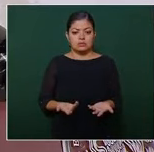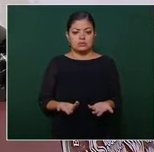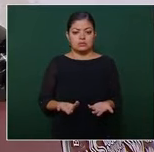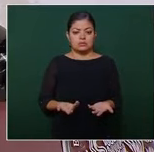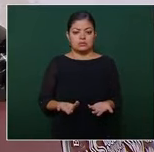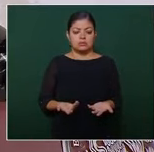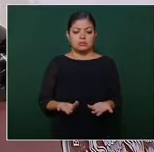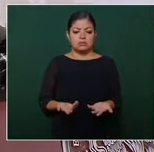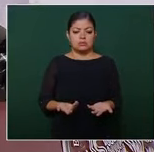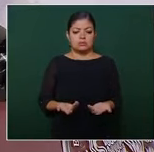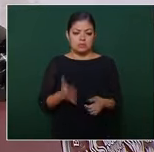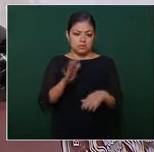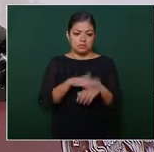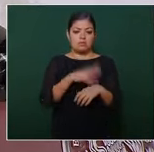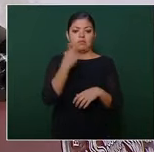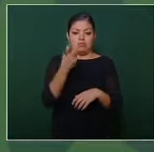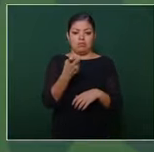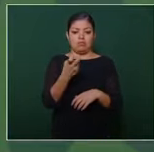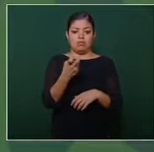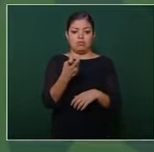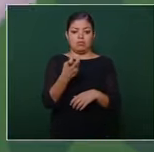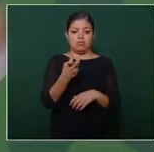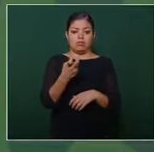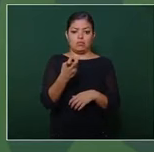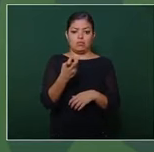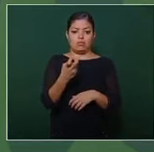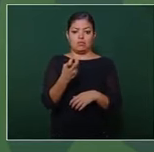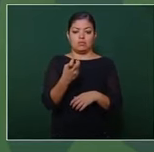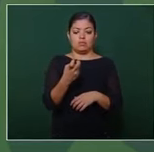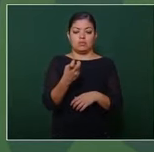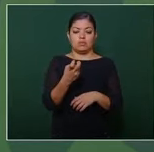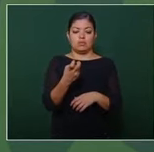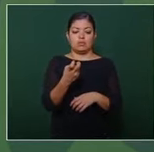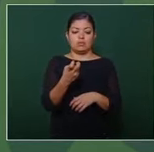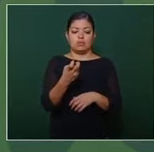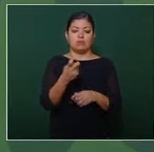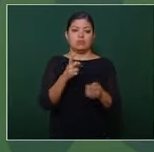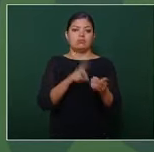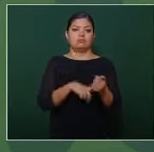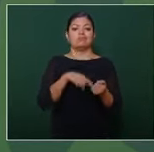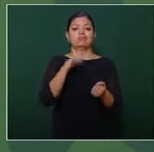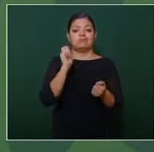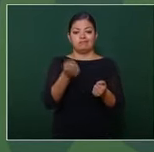por eso hablé de la estatua